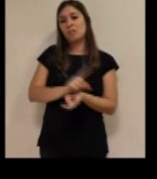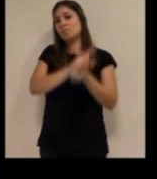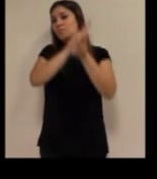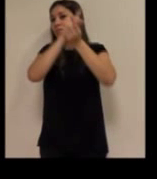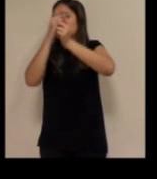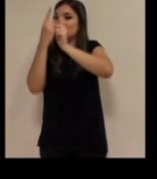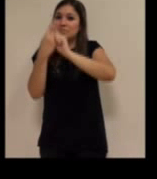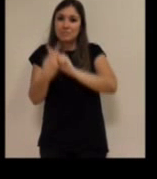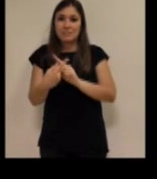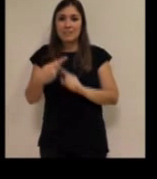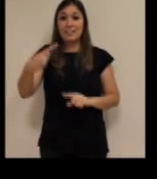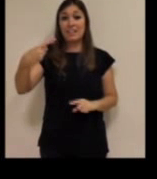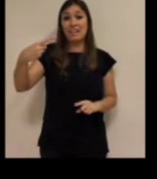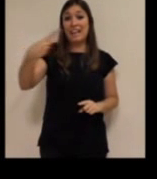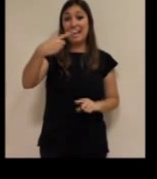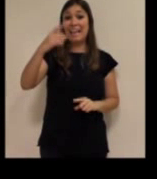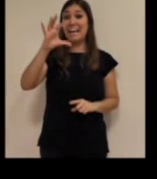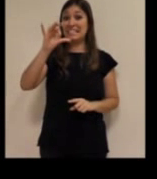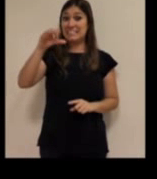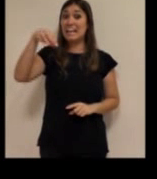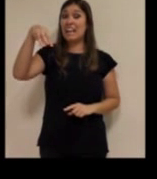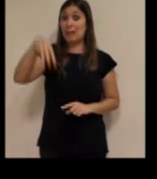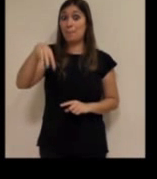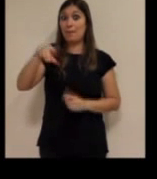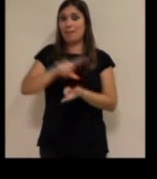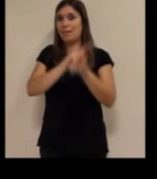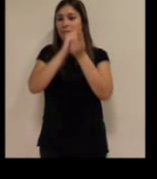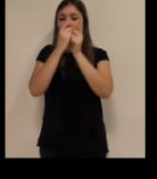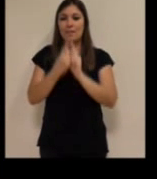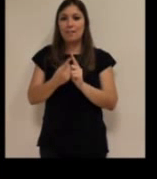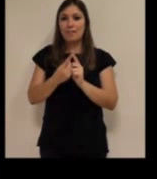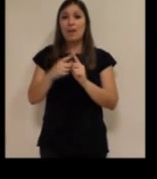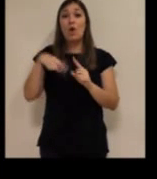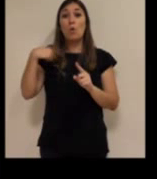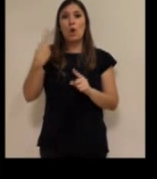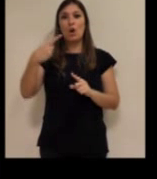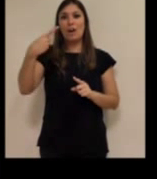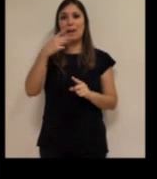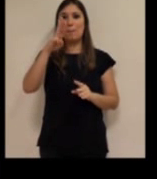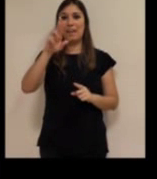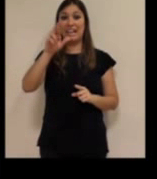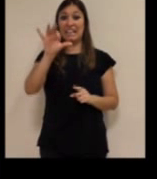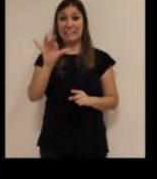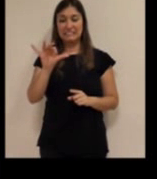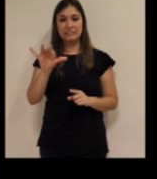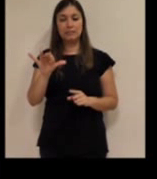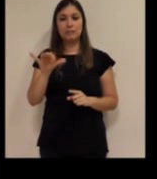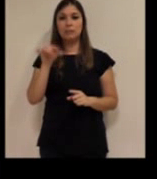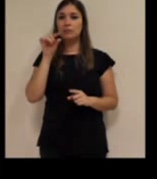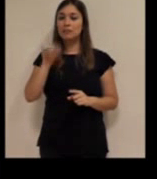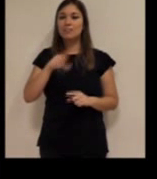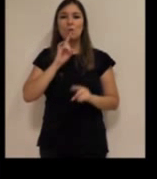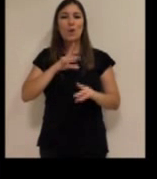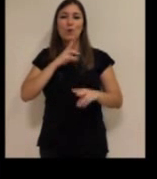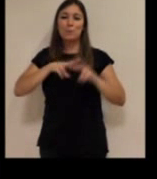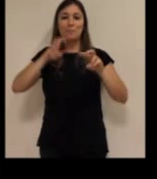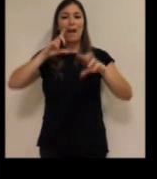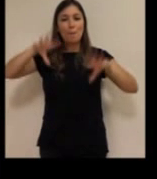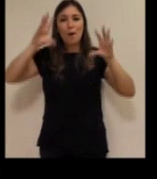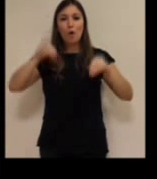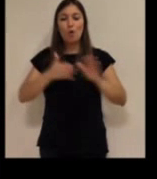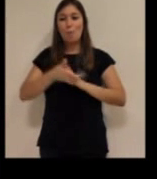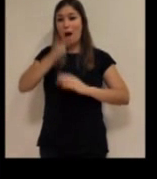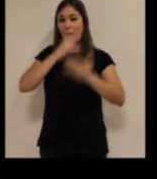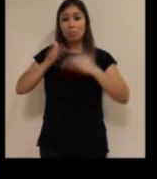GSM, al de GPRS, y ahí fue también el tema del apagón tecnológico, lo